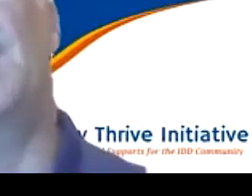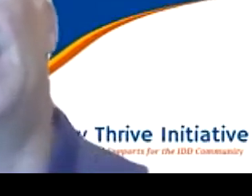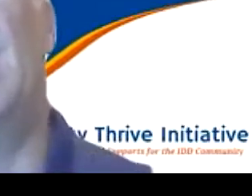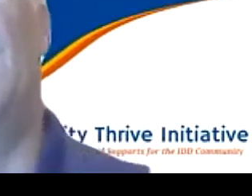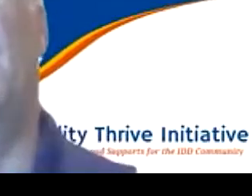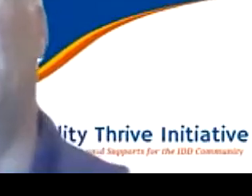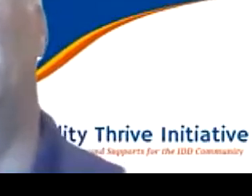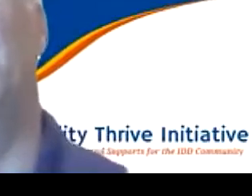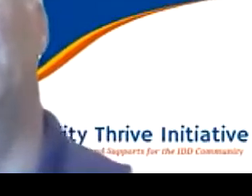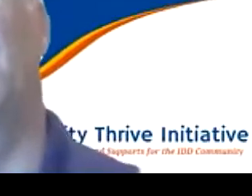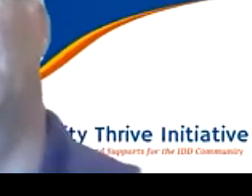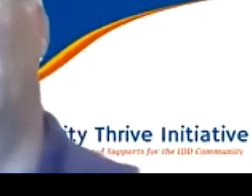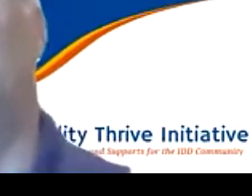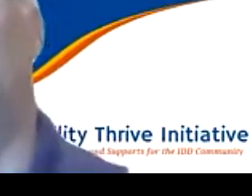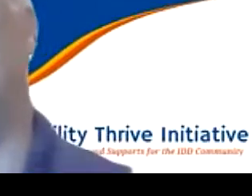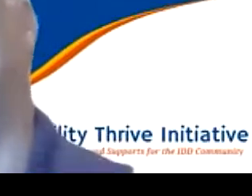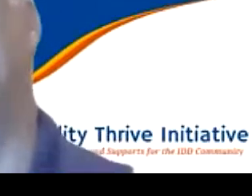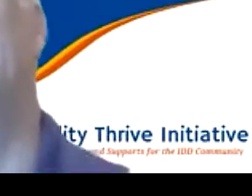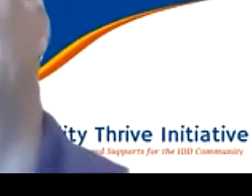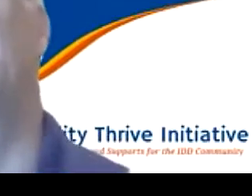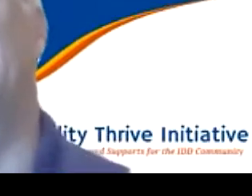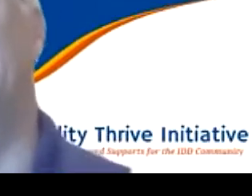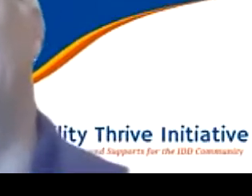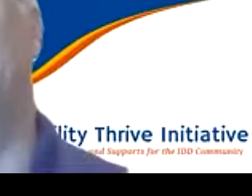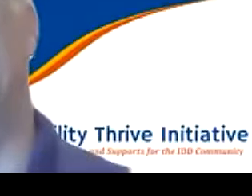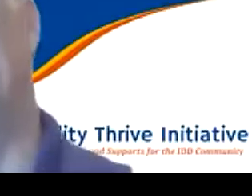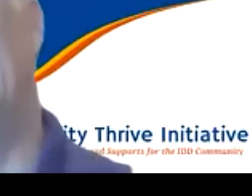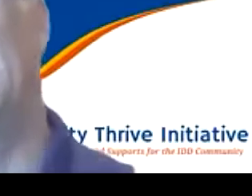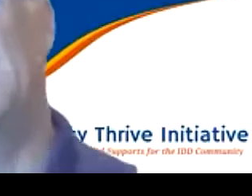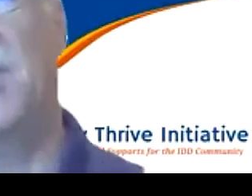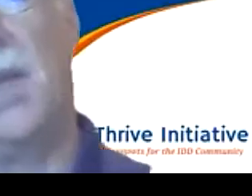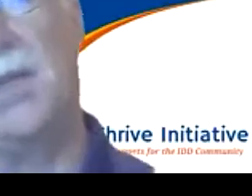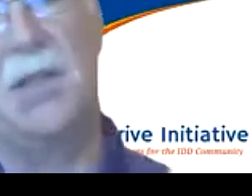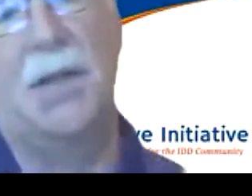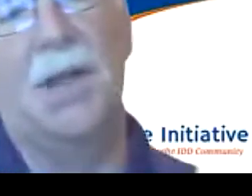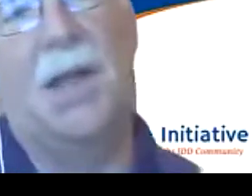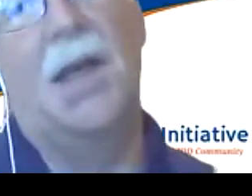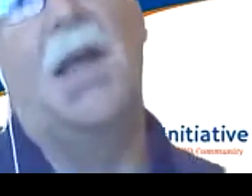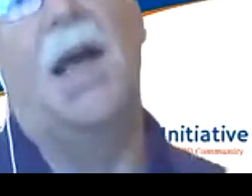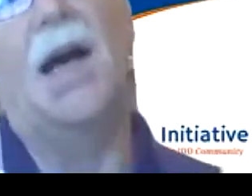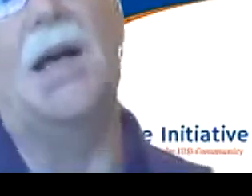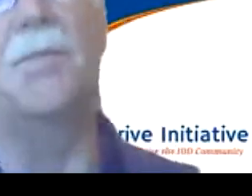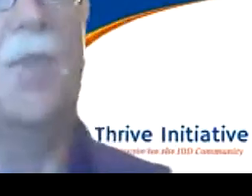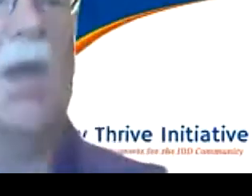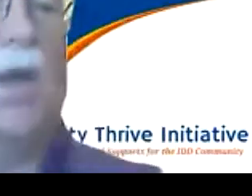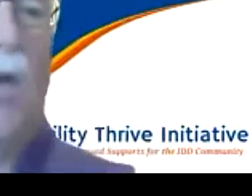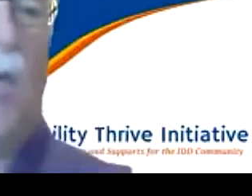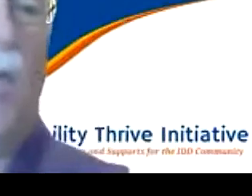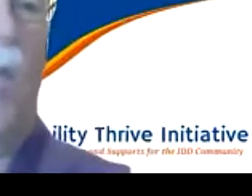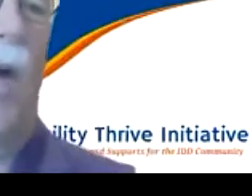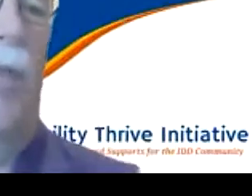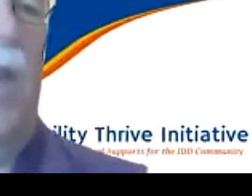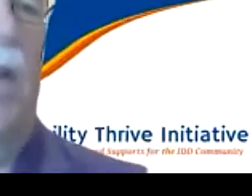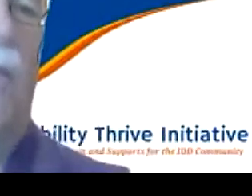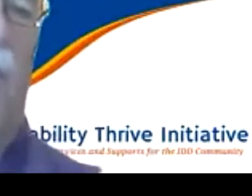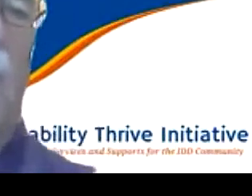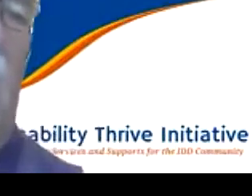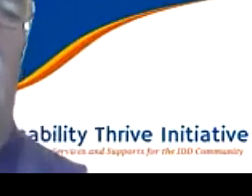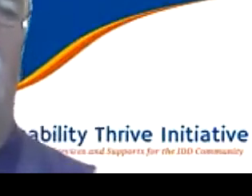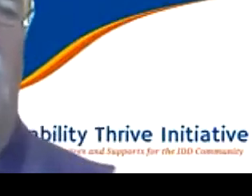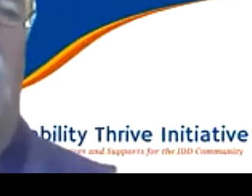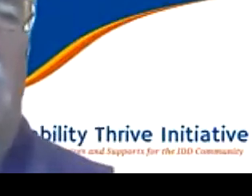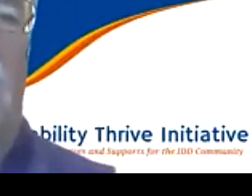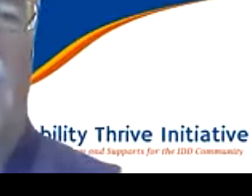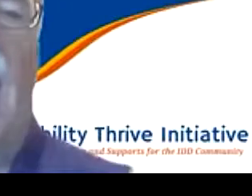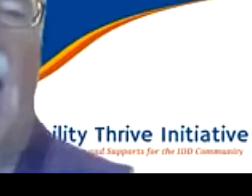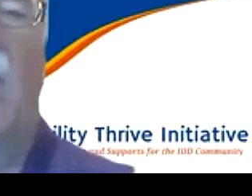hicieron hace un año, van a aún así tener que entender lo que son las nuevas reglas para esos programas residenciales en